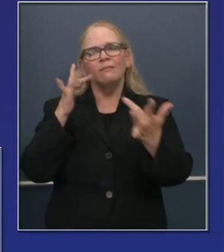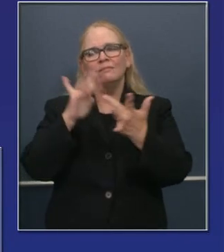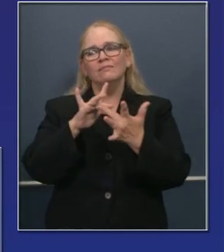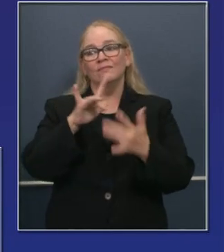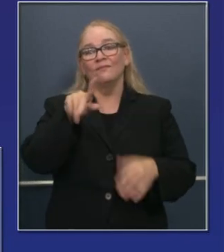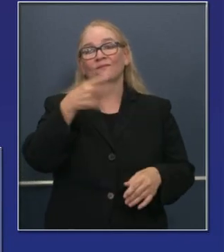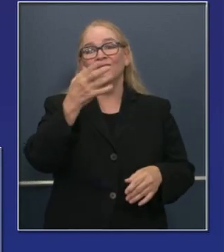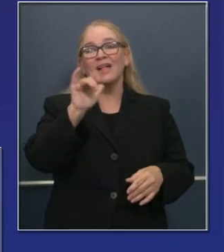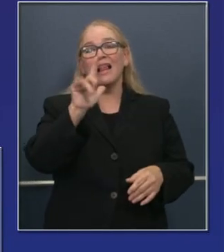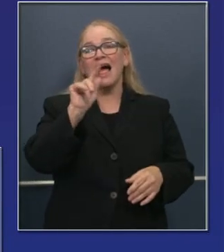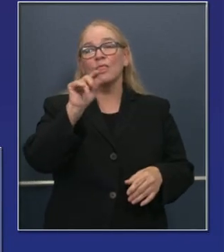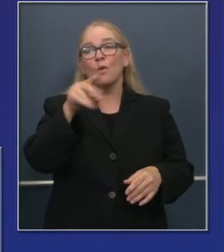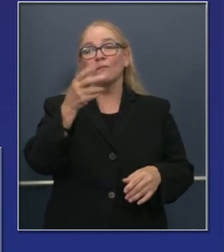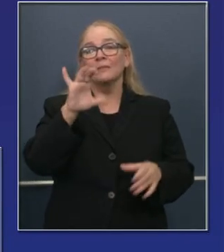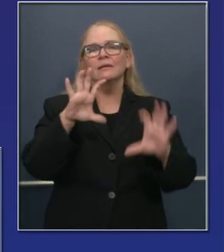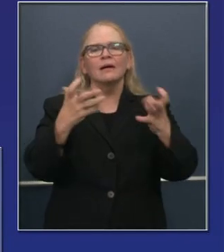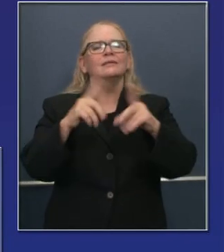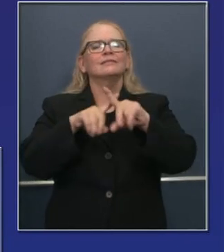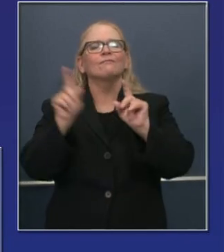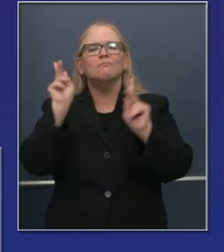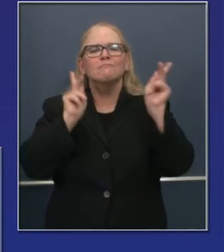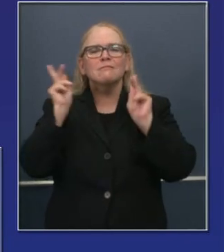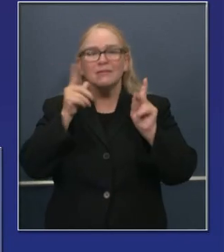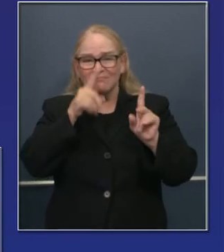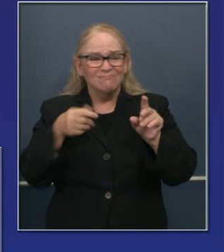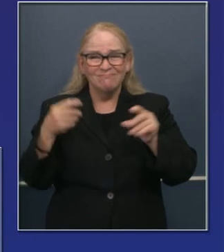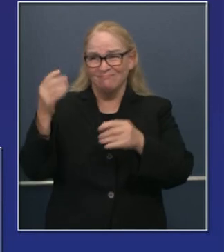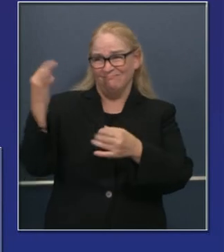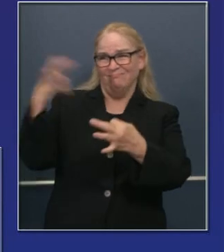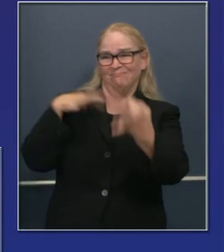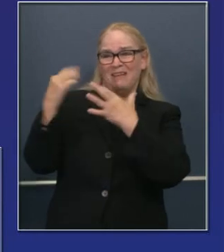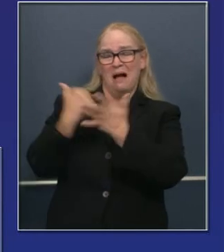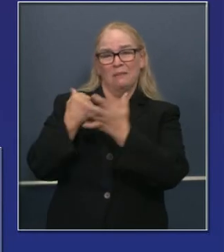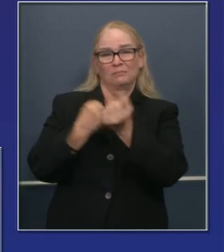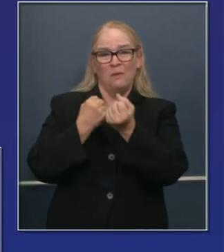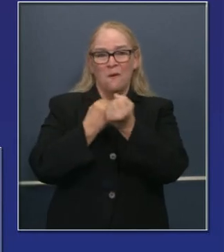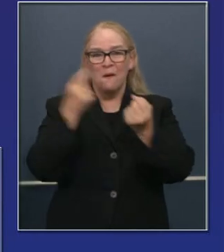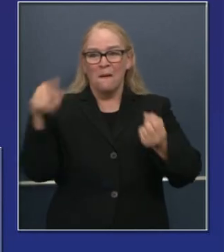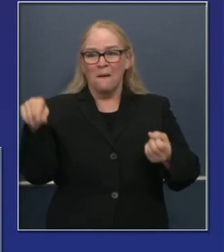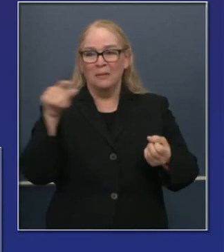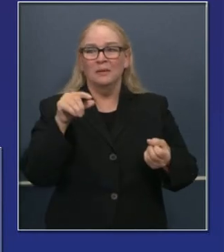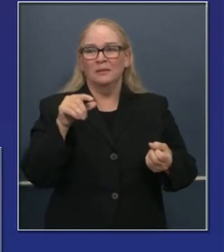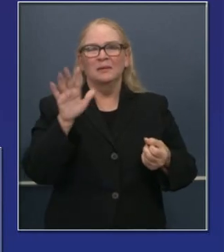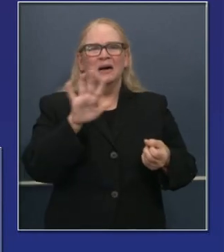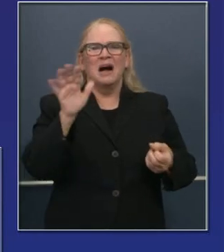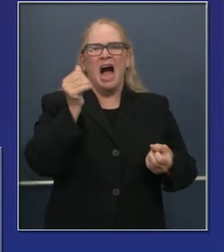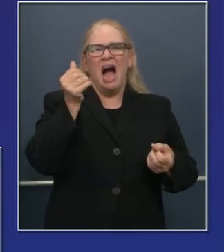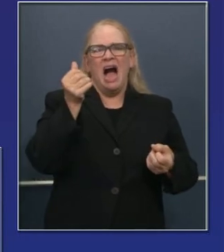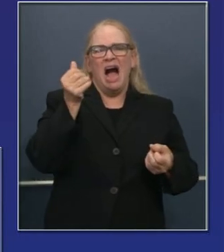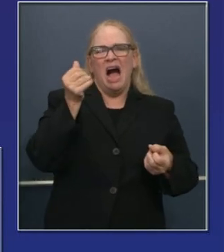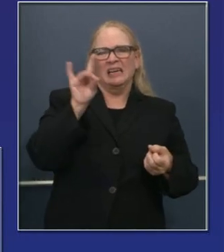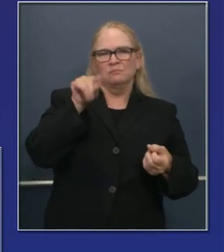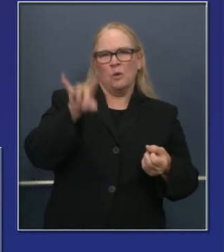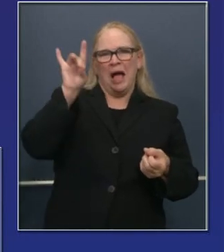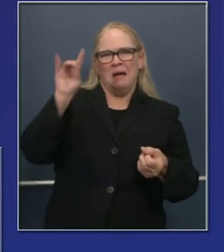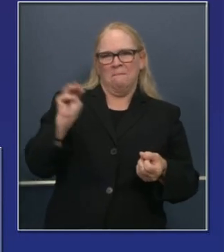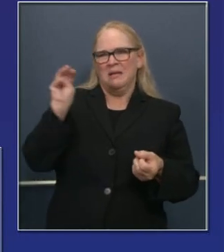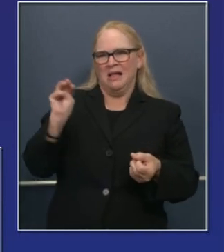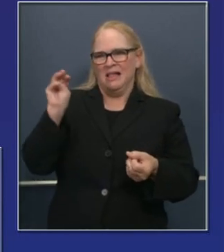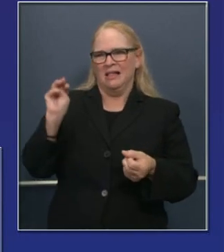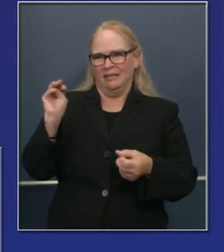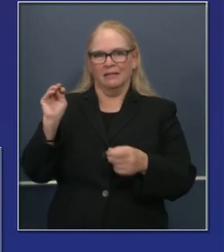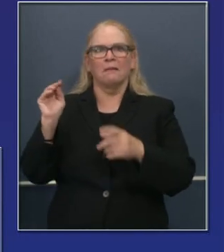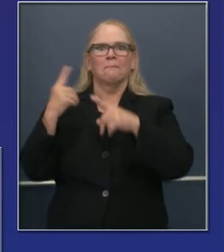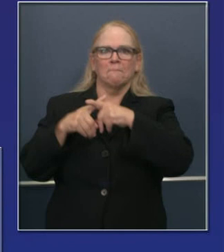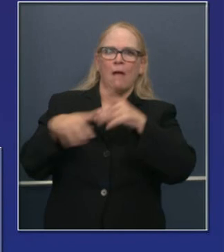a la comunidad filantrópica que hagan incluso más. Y hoy anunciamos 63 millones de dólares de subvención para Kaiser y este